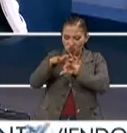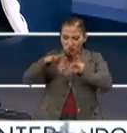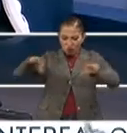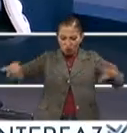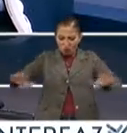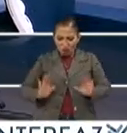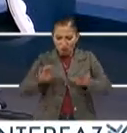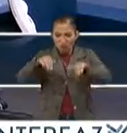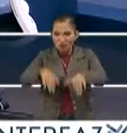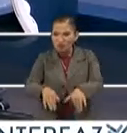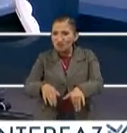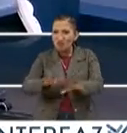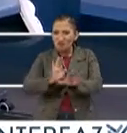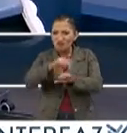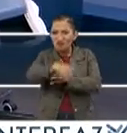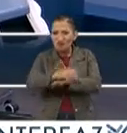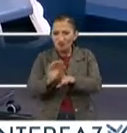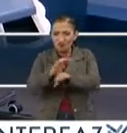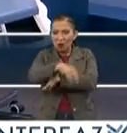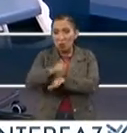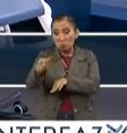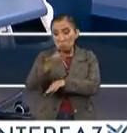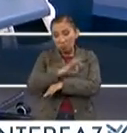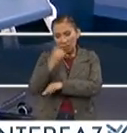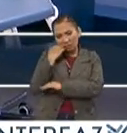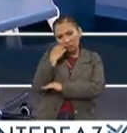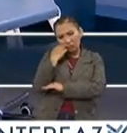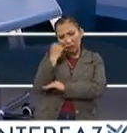tope que haya, mejor desde cosas tan básicas como eso, decir, pues aquí puede haber un tope.